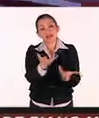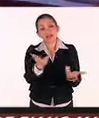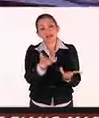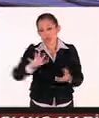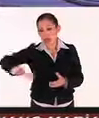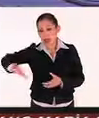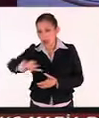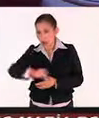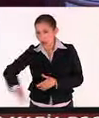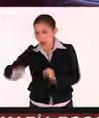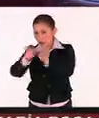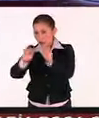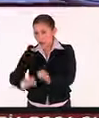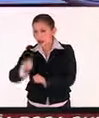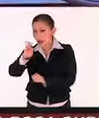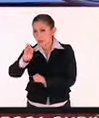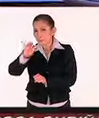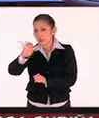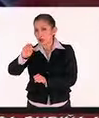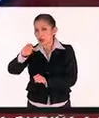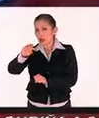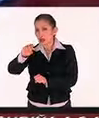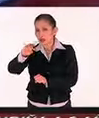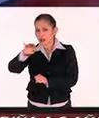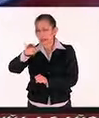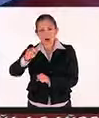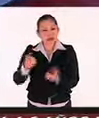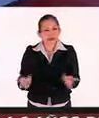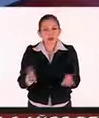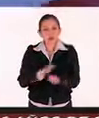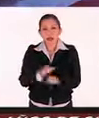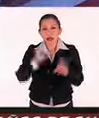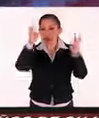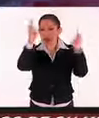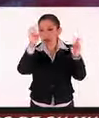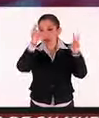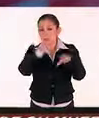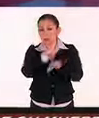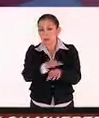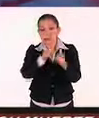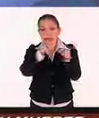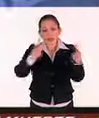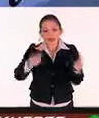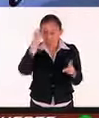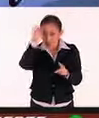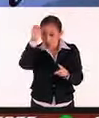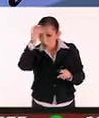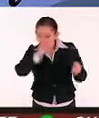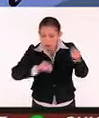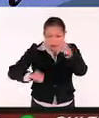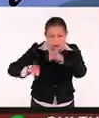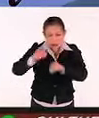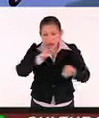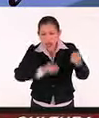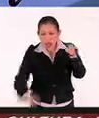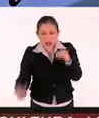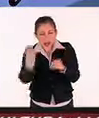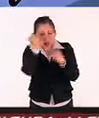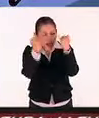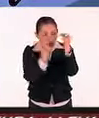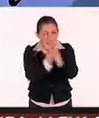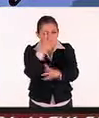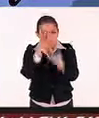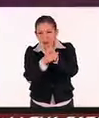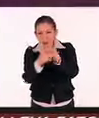en el área de los sistemas biomédicos cuestiones relacionadas con desarrollo tecnológico, creación de